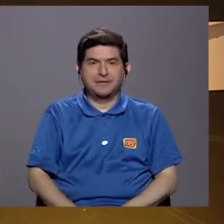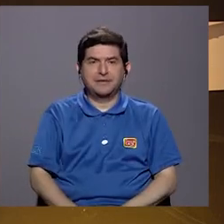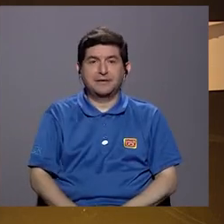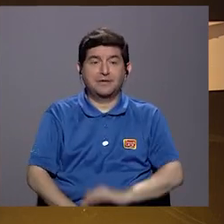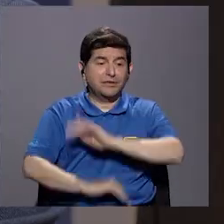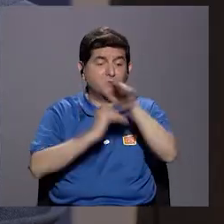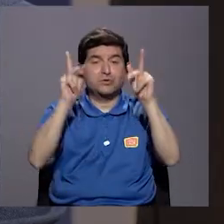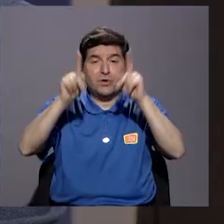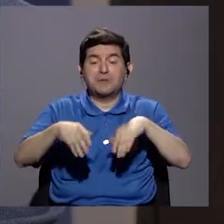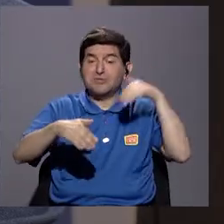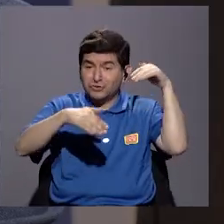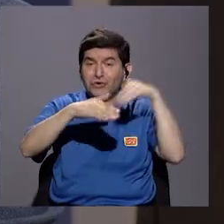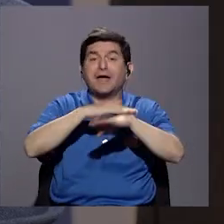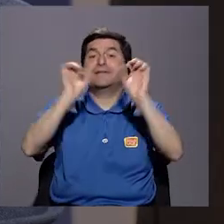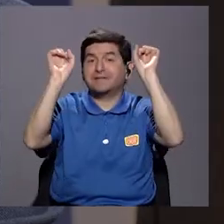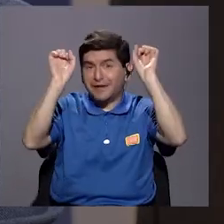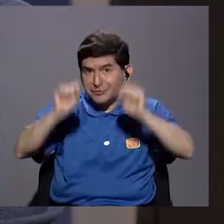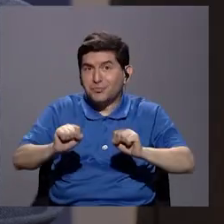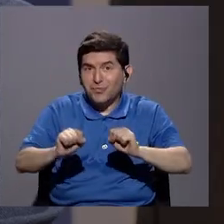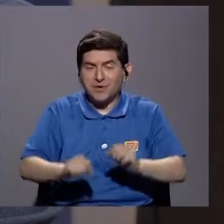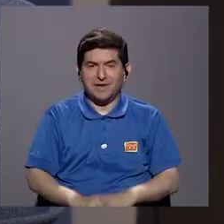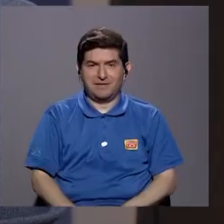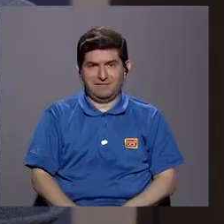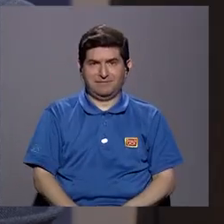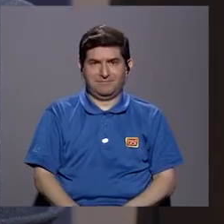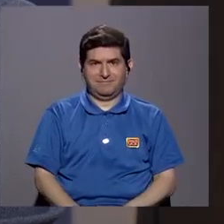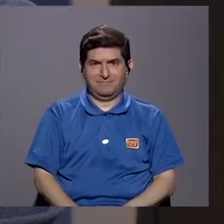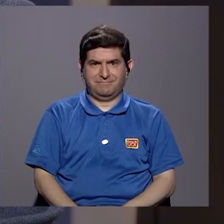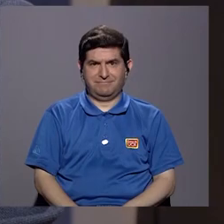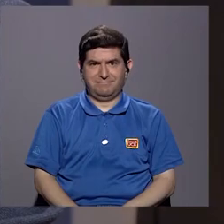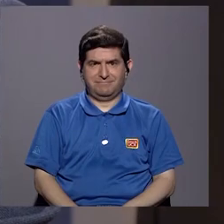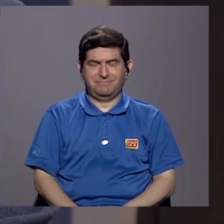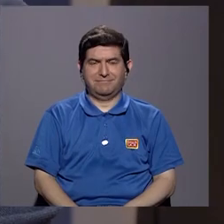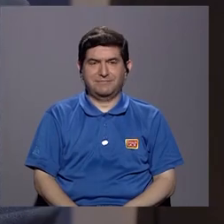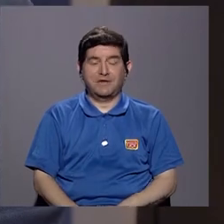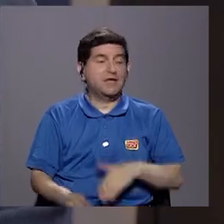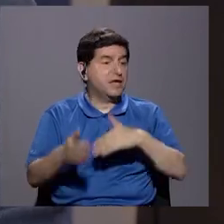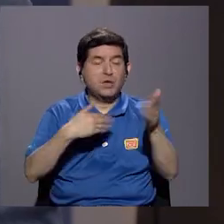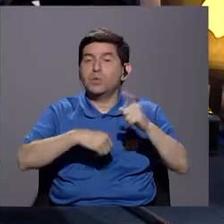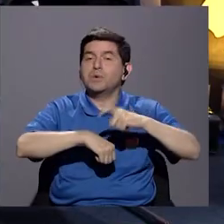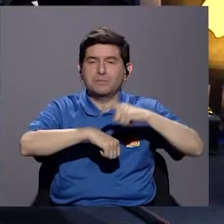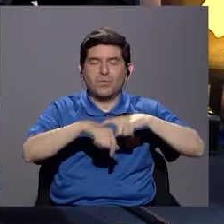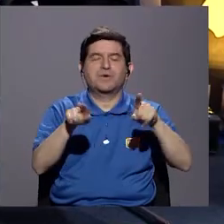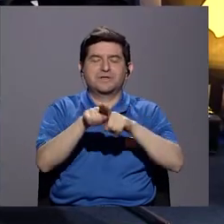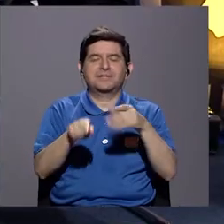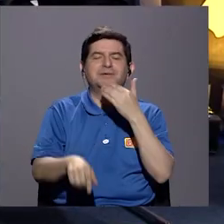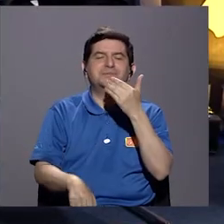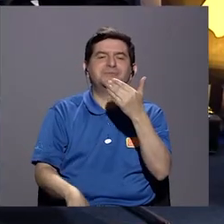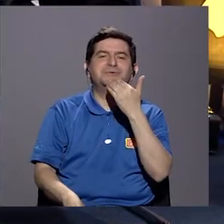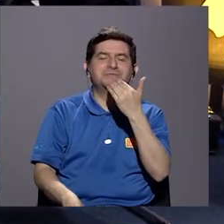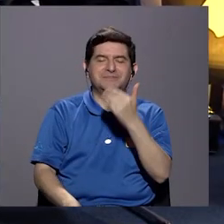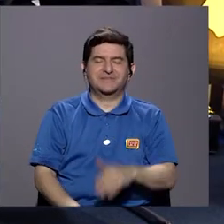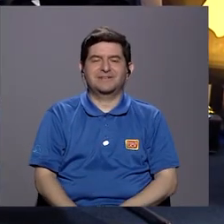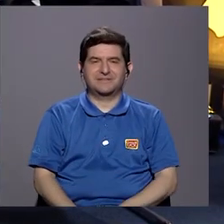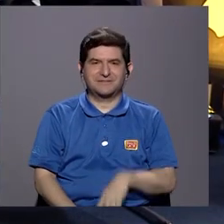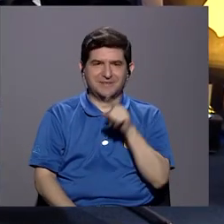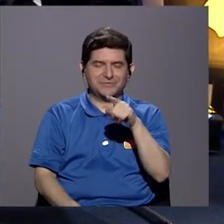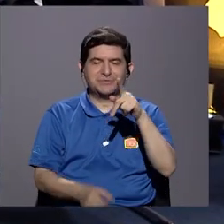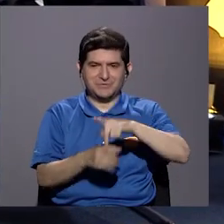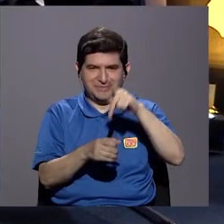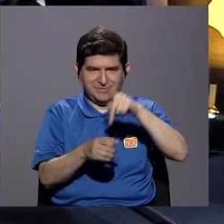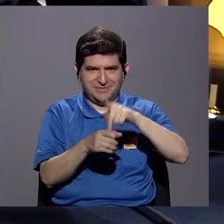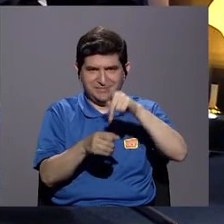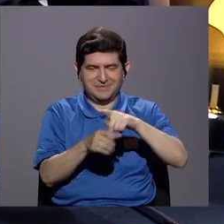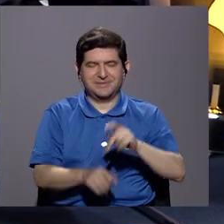es importante. problema es que cualquiera puede cruzar esa línea y cualquiera puede estar del otro lado. Claro, y en cualquier momento, además. Muchísimas gracias, don Marco, por